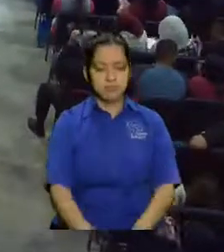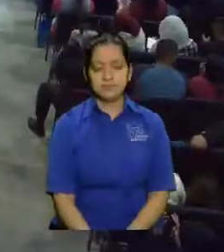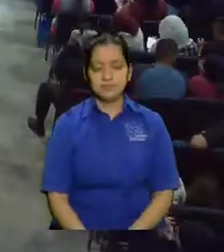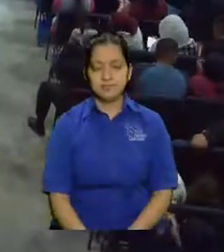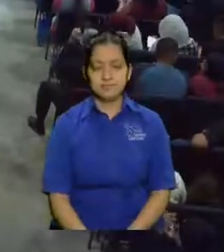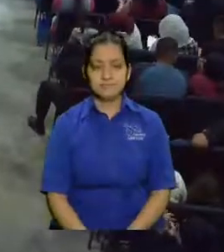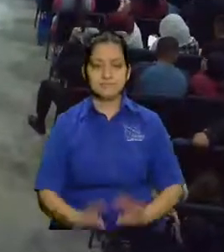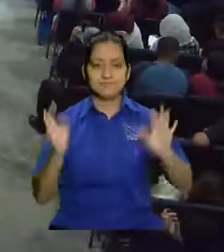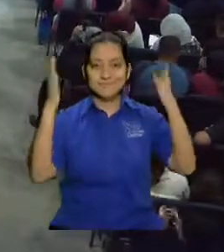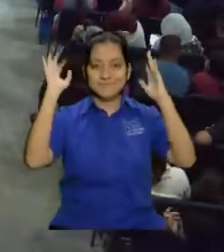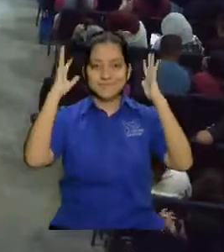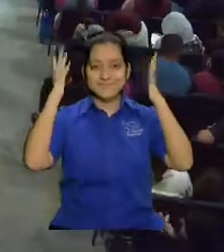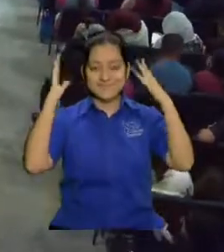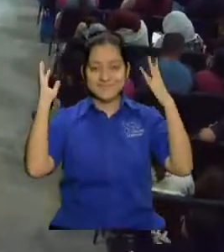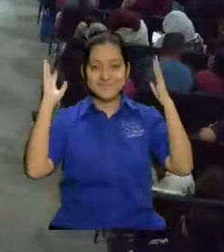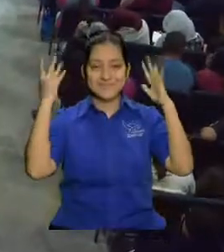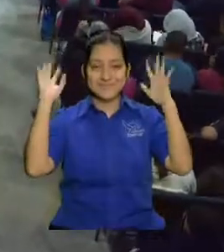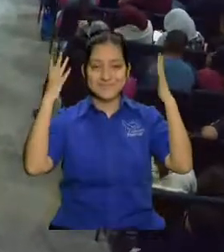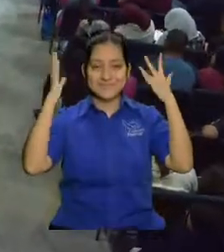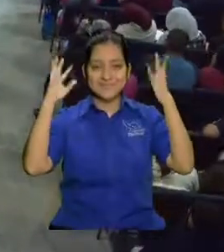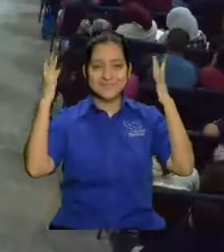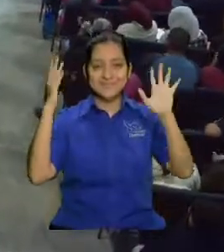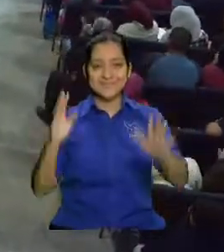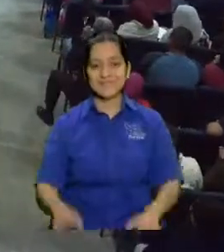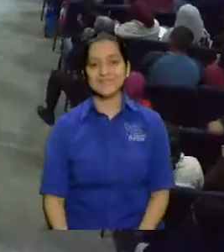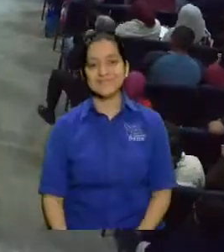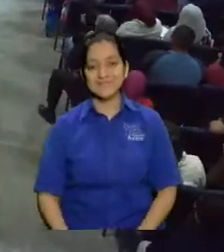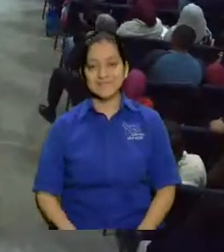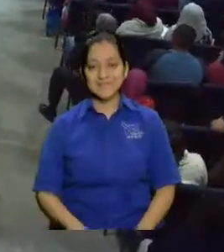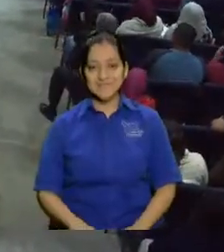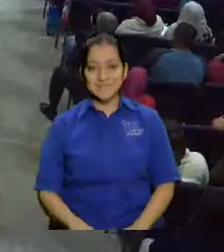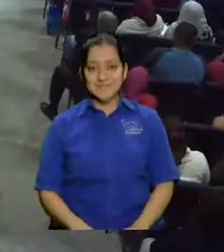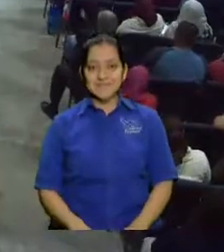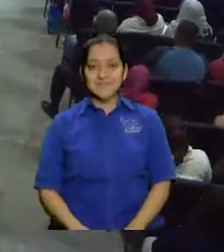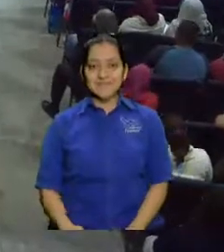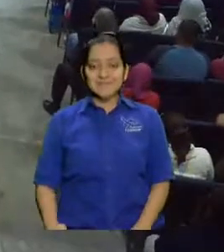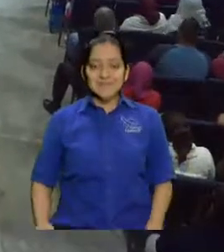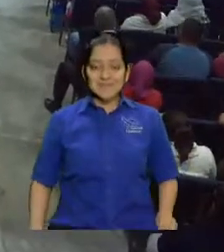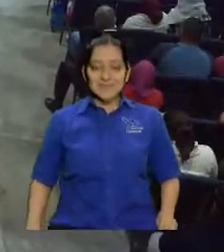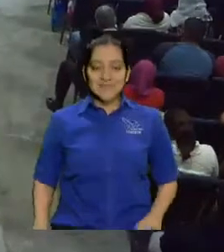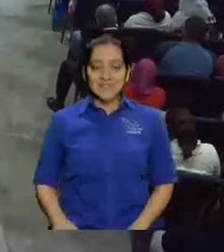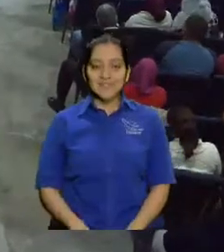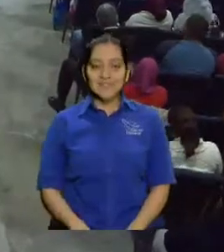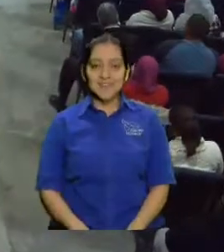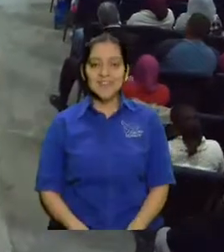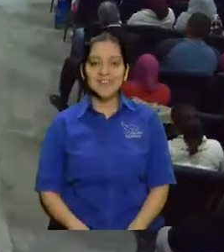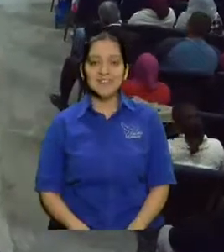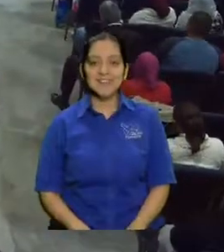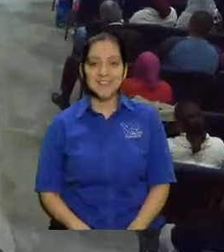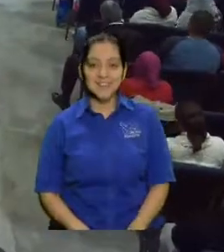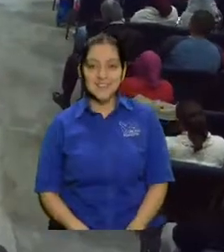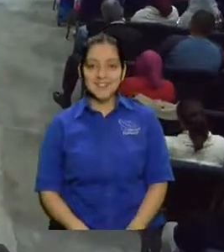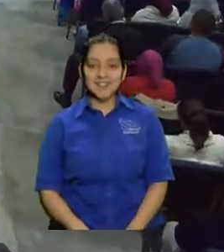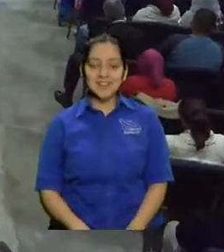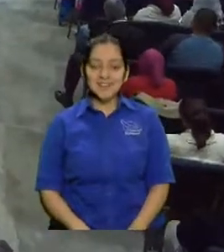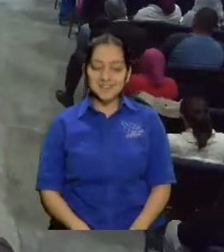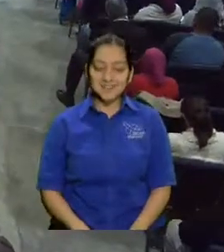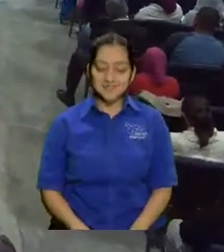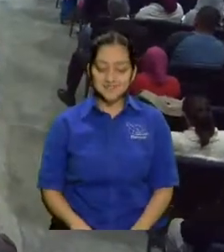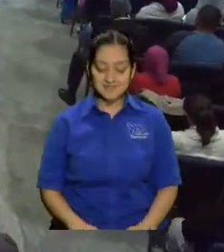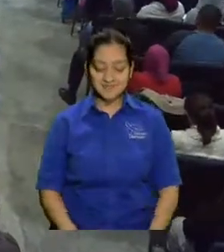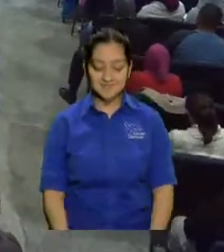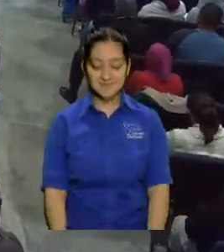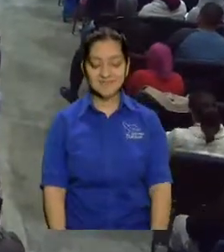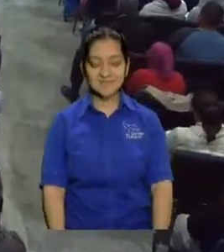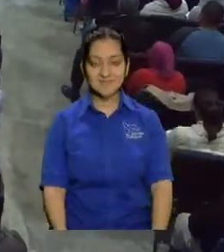fuerte rey. Sí, le tenía que decir esto porque si no, usted es todo miedoso. Ay, el peor sin miedo me marcó el diablo. No, no, no, usted no marcó el diablo. A